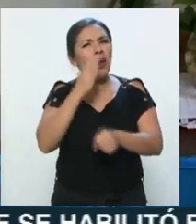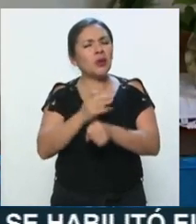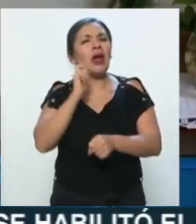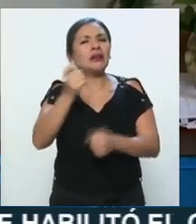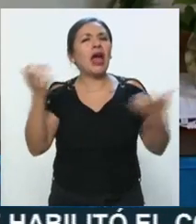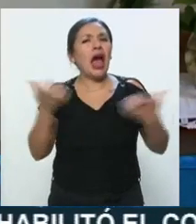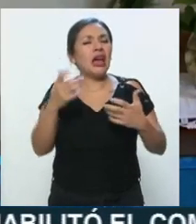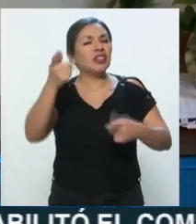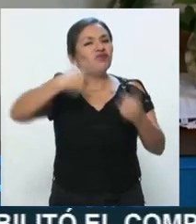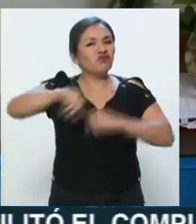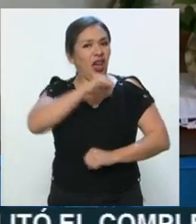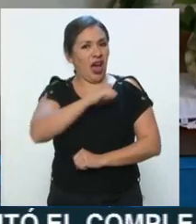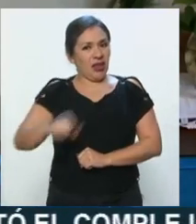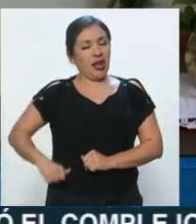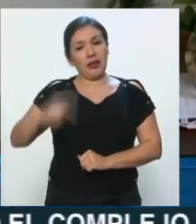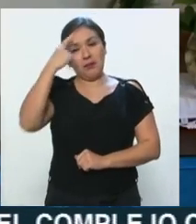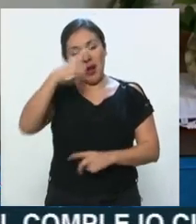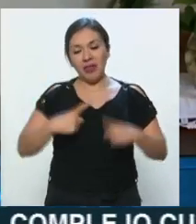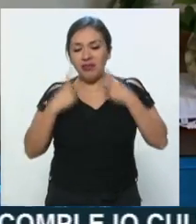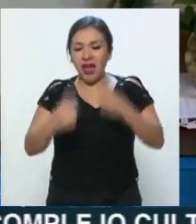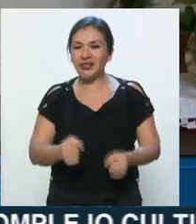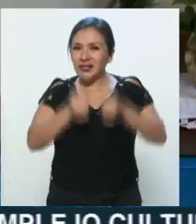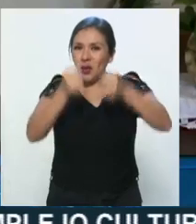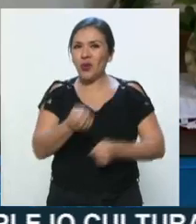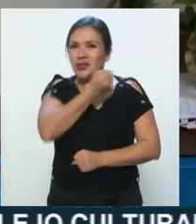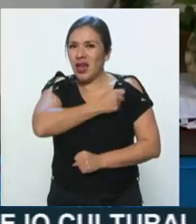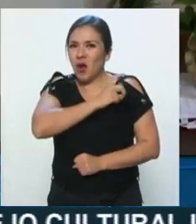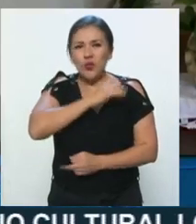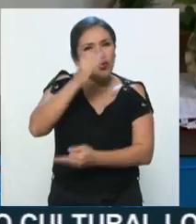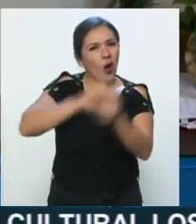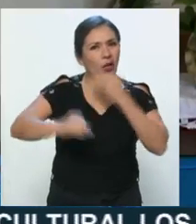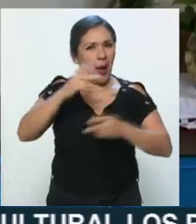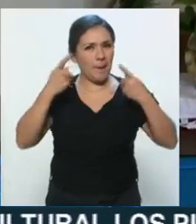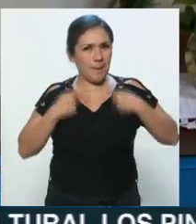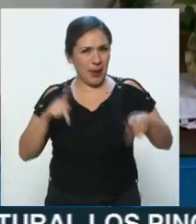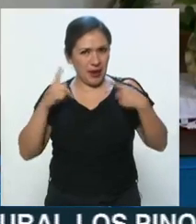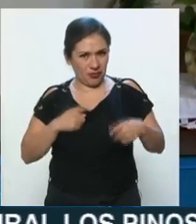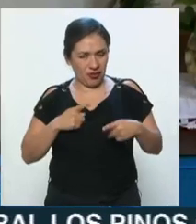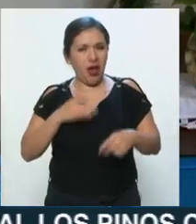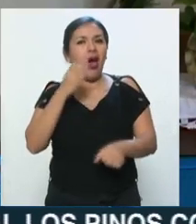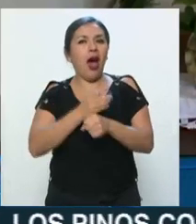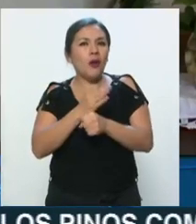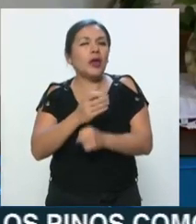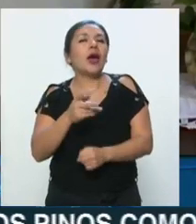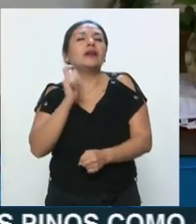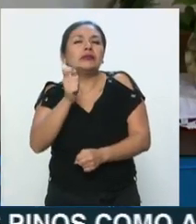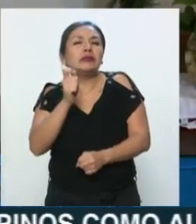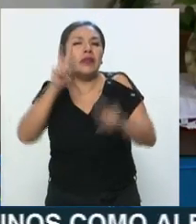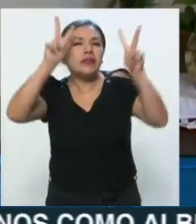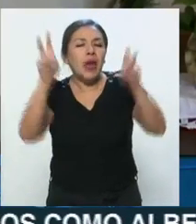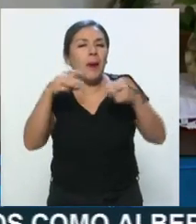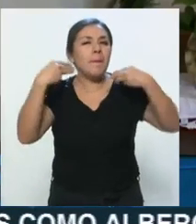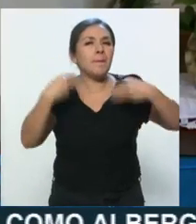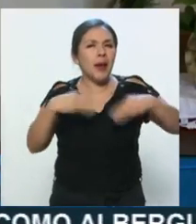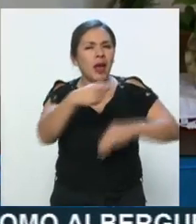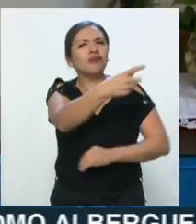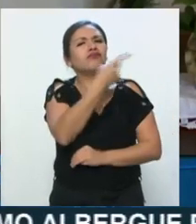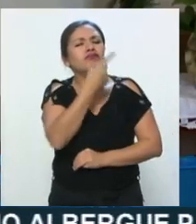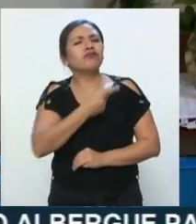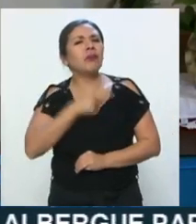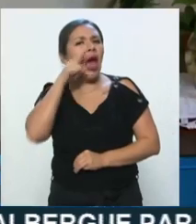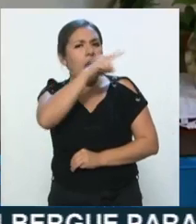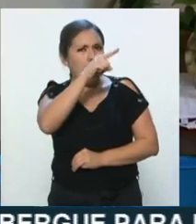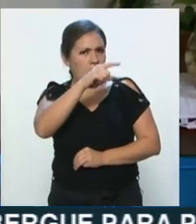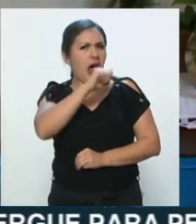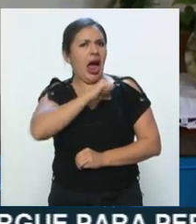que hacen los alcaldes para garantizar la salud, la integridad de toda la población y en este caso de los mercados. Platíquenos qué es lo que se está haciendo allá en